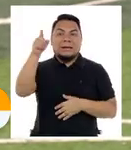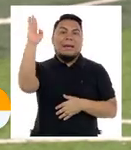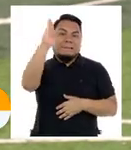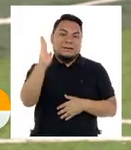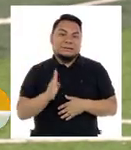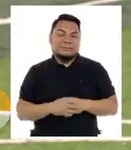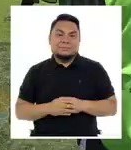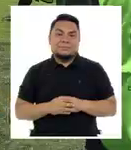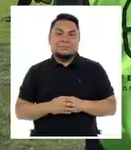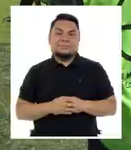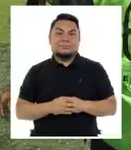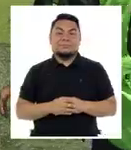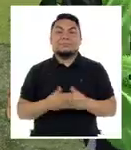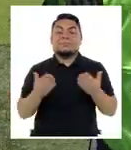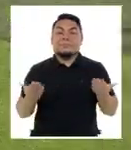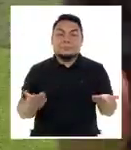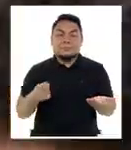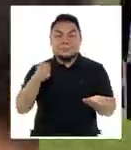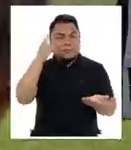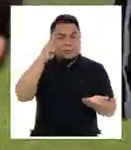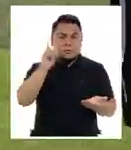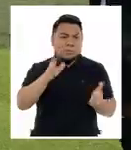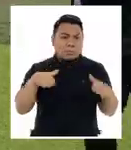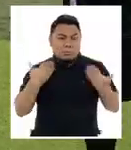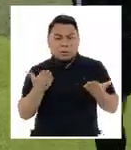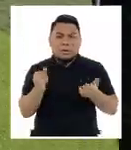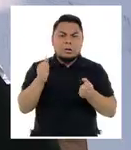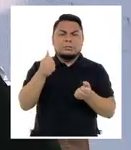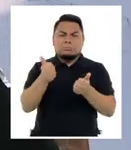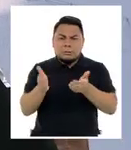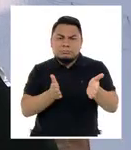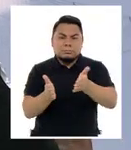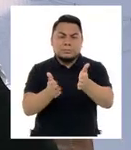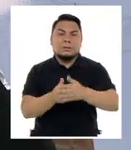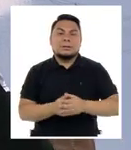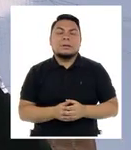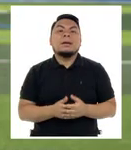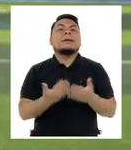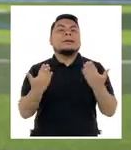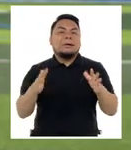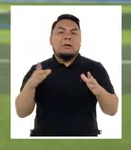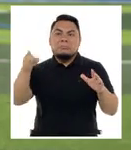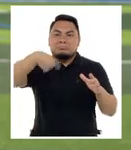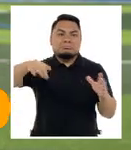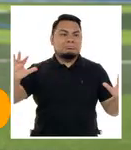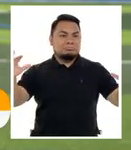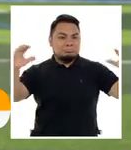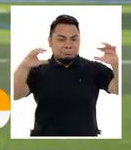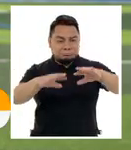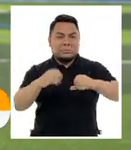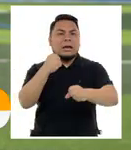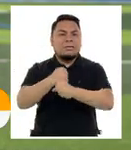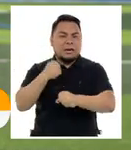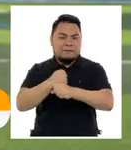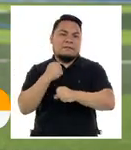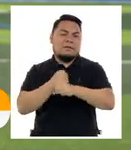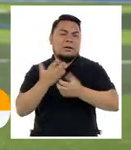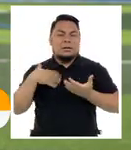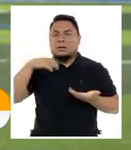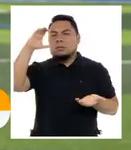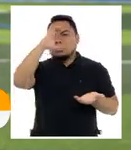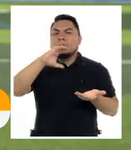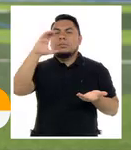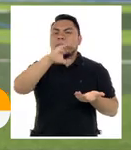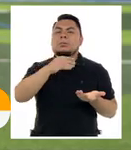en Brasil. Si no tienen equilibrio se pueden tomar como compañeros. Y nos llevó la invitación de manera formal así que desde entonces trabajando